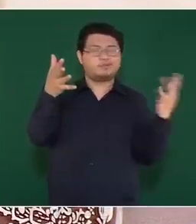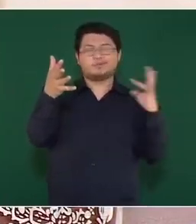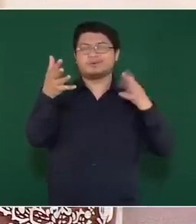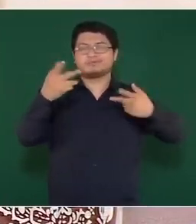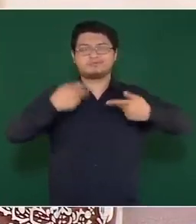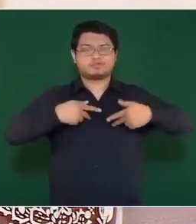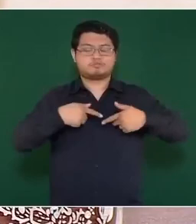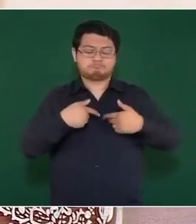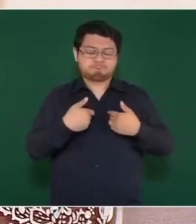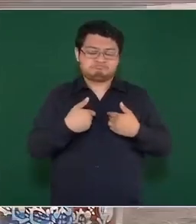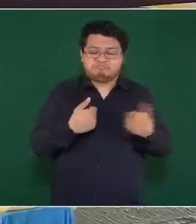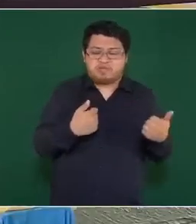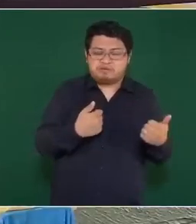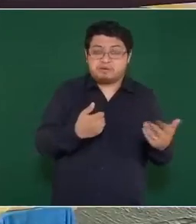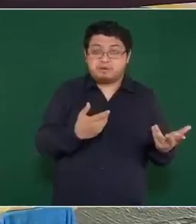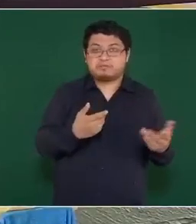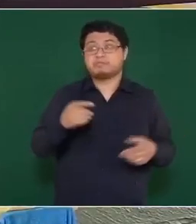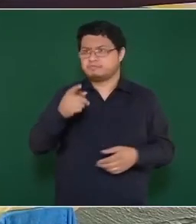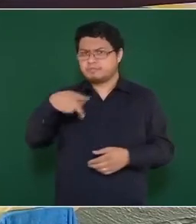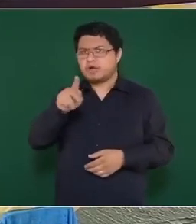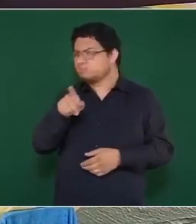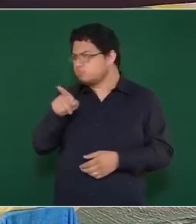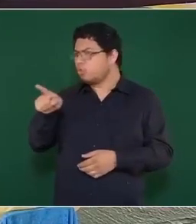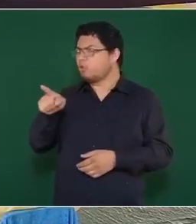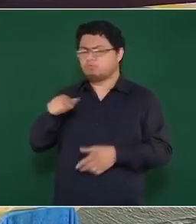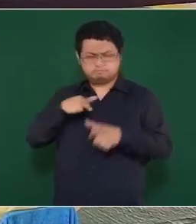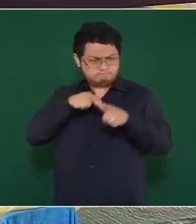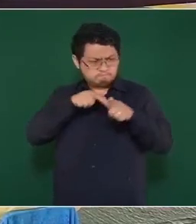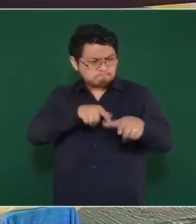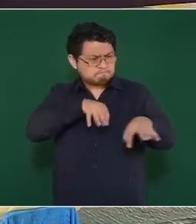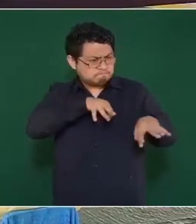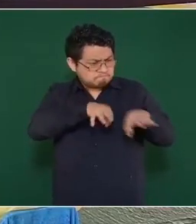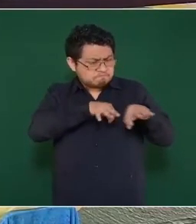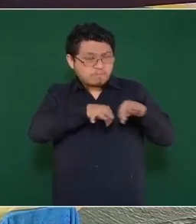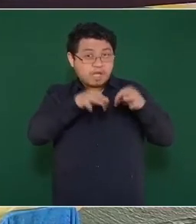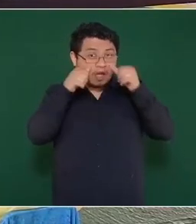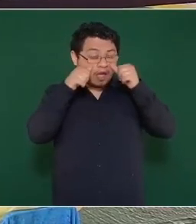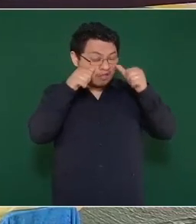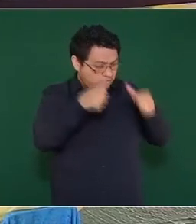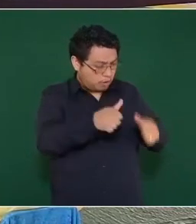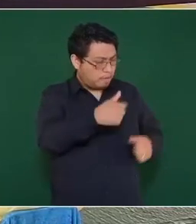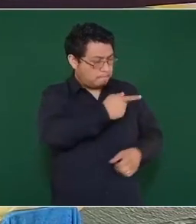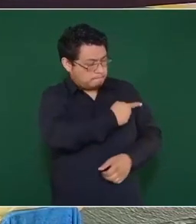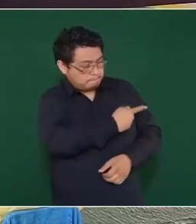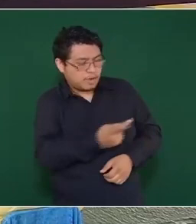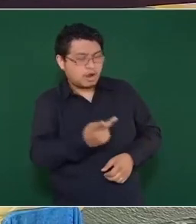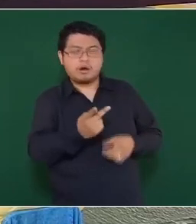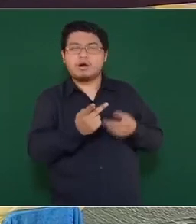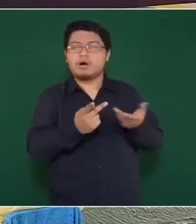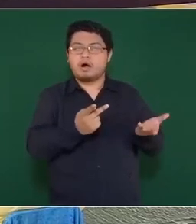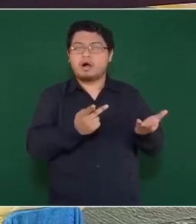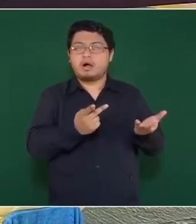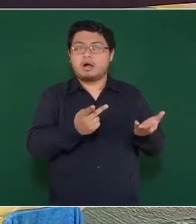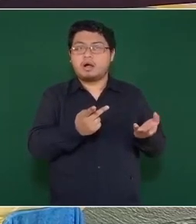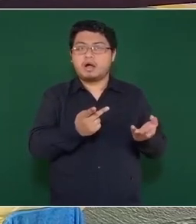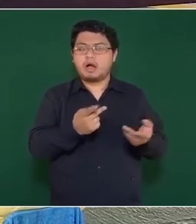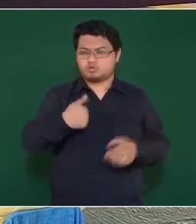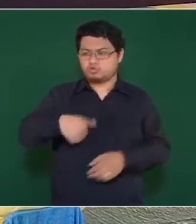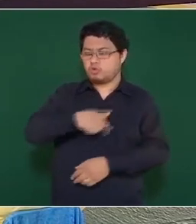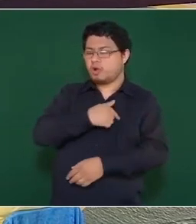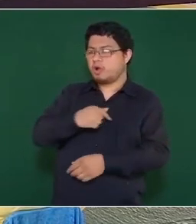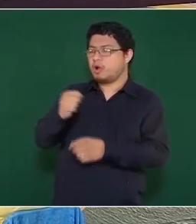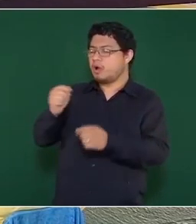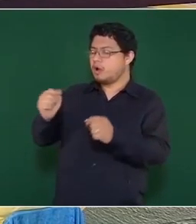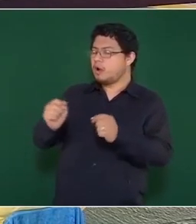conmueve tu empeño por desanudar la pobreza y cómo nos has enseñado a aprender a descubrir las